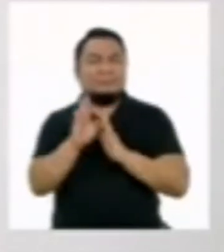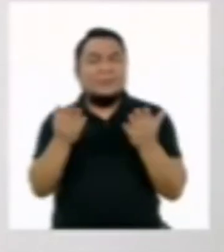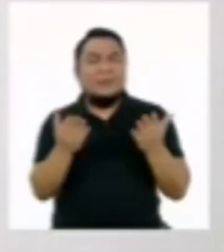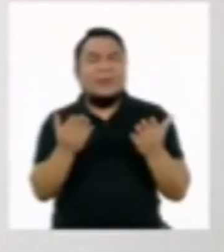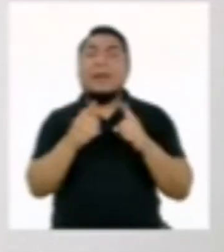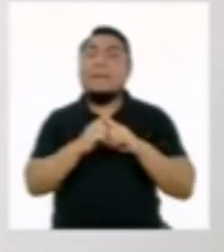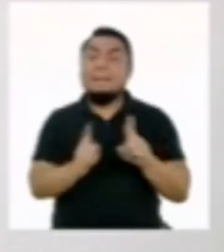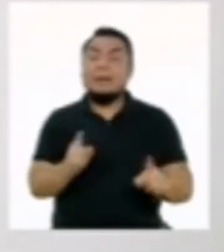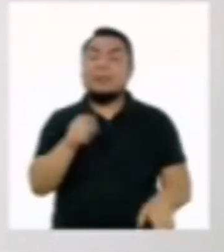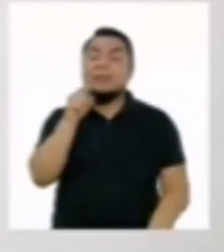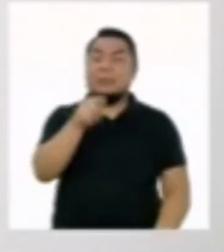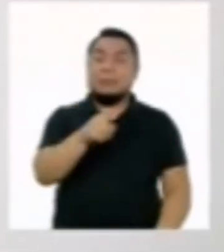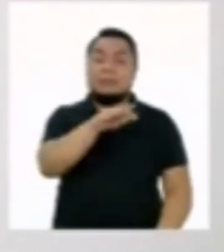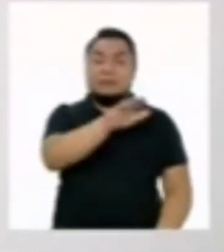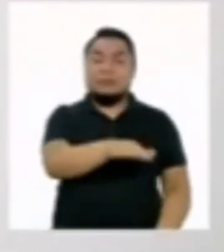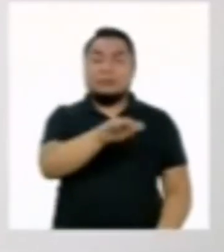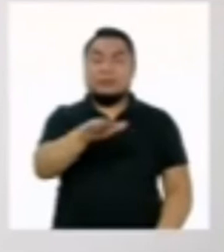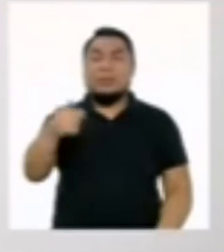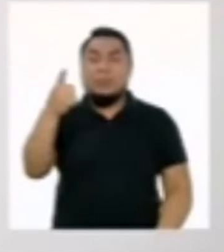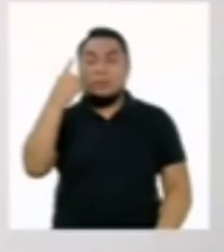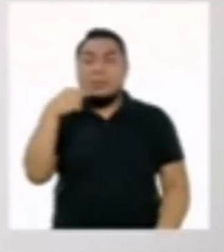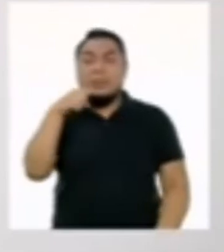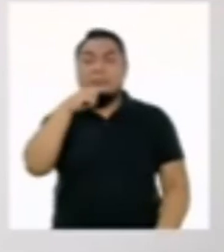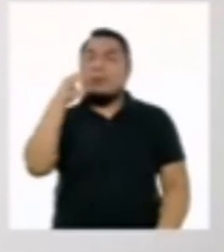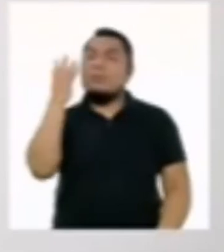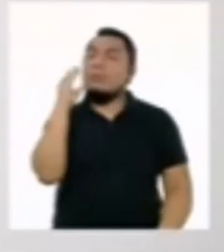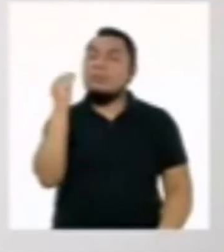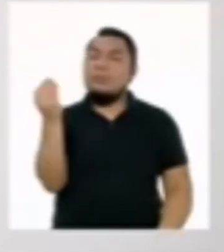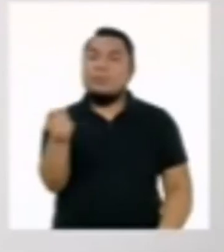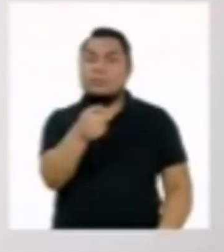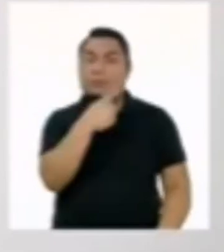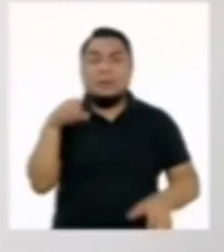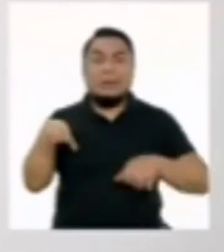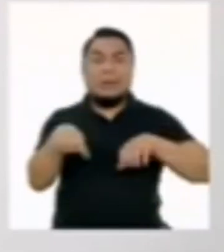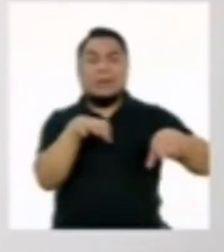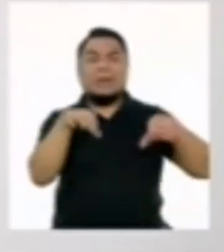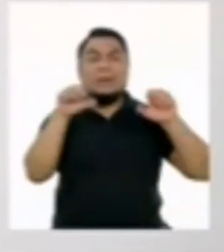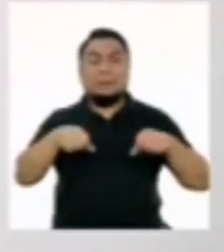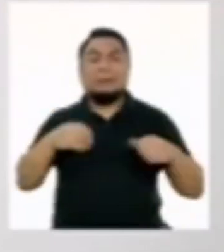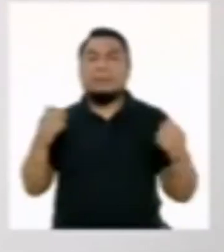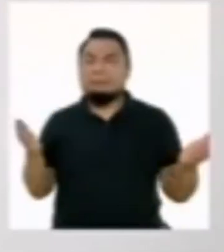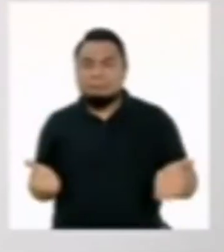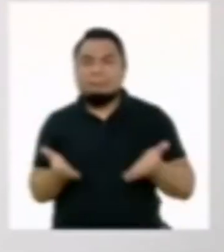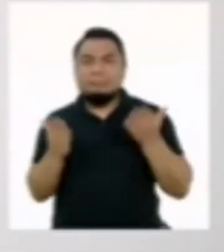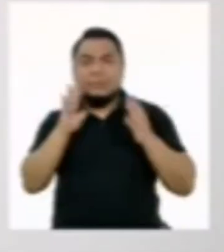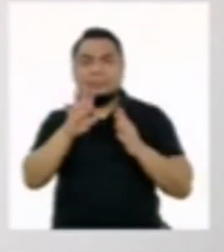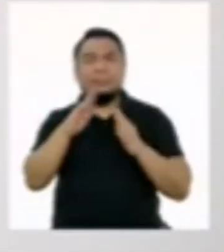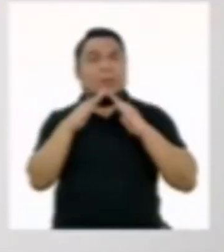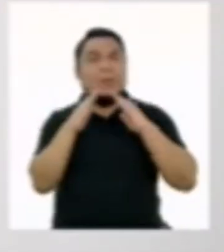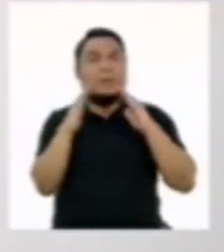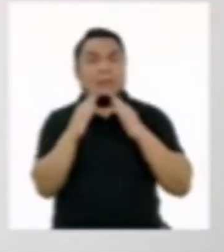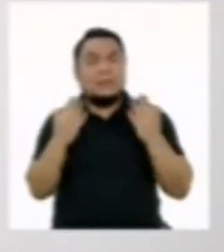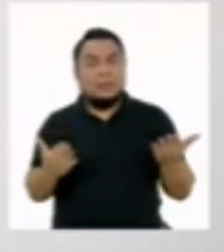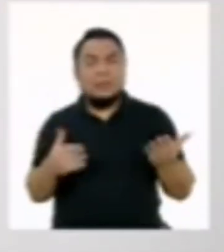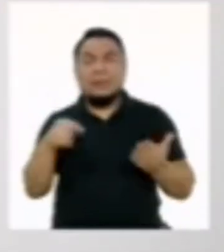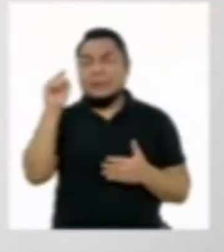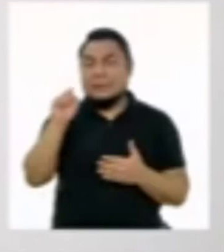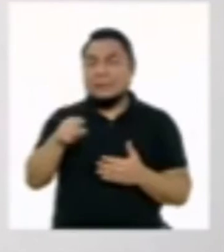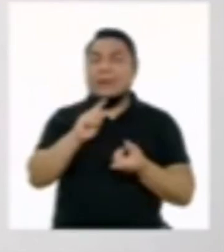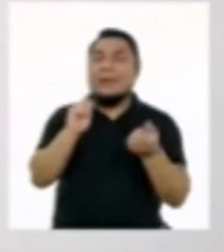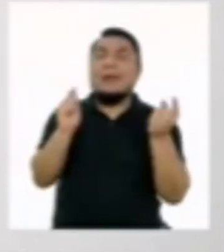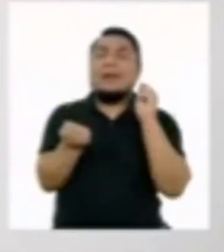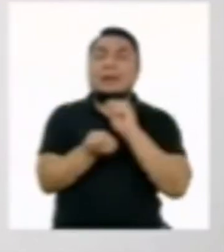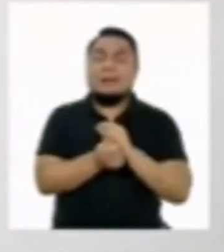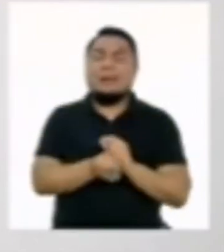embargo, si cada niña, niño y adolescente las realiza y promueven sus hogares, estos